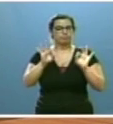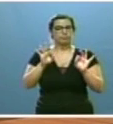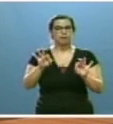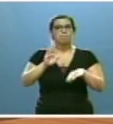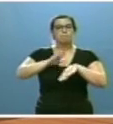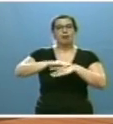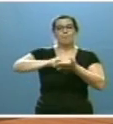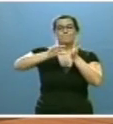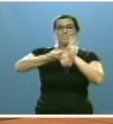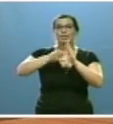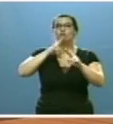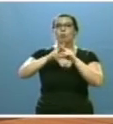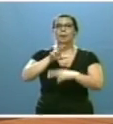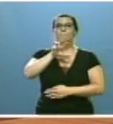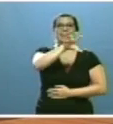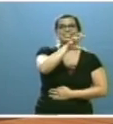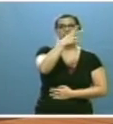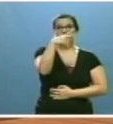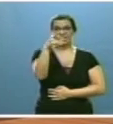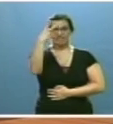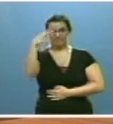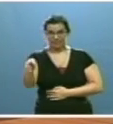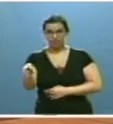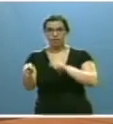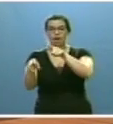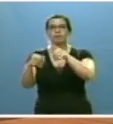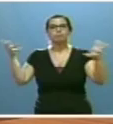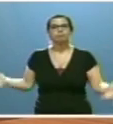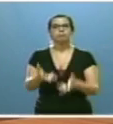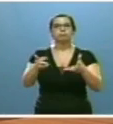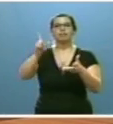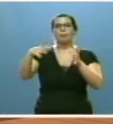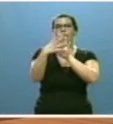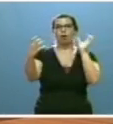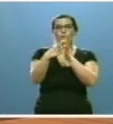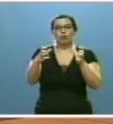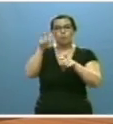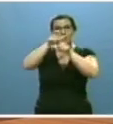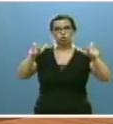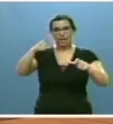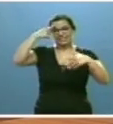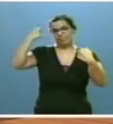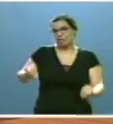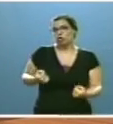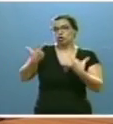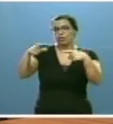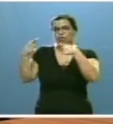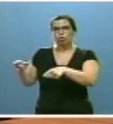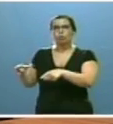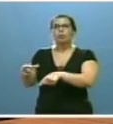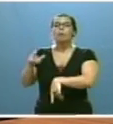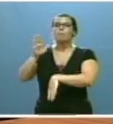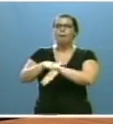el plan País 2020 y a impulsar acuerdos con los agentes del sector dirigidos a promover fórmulas